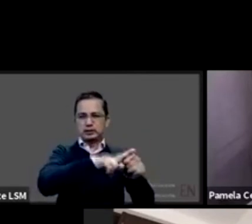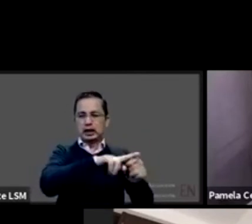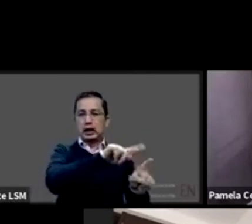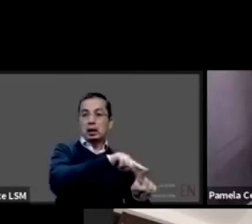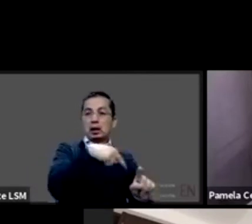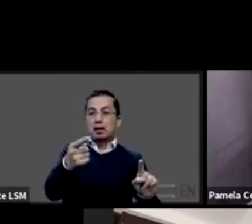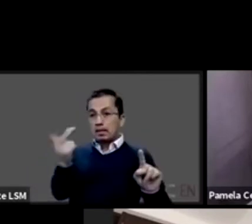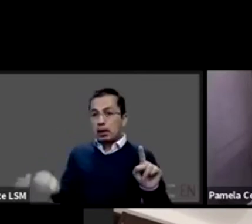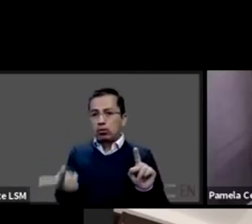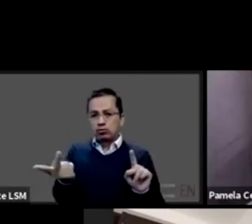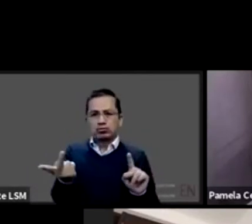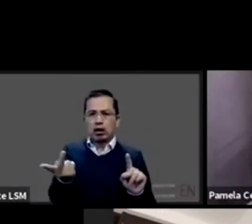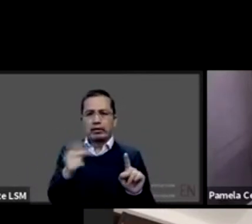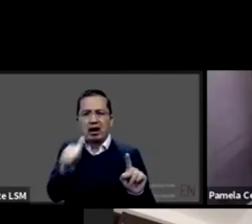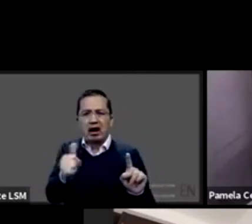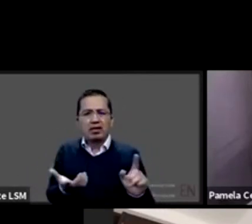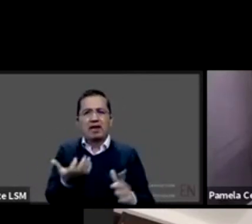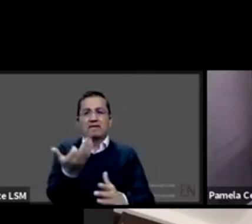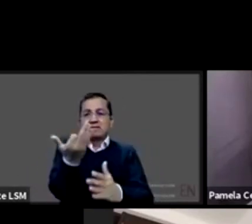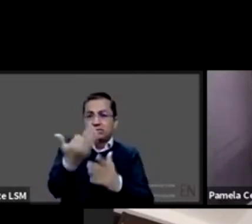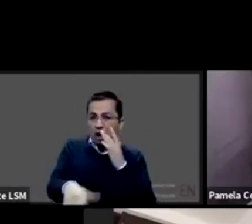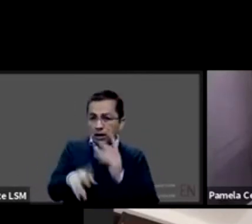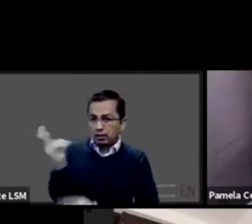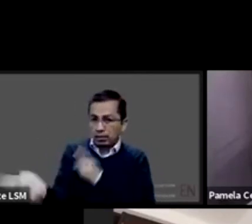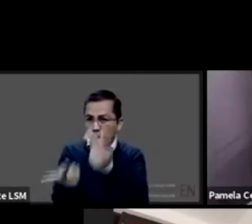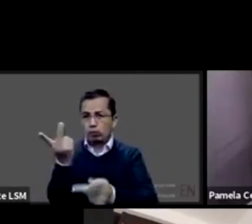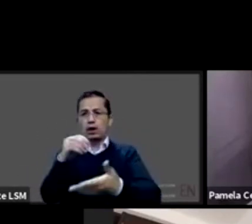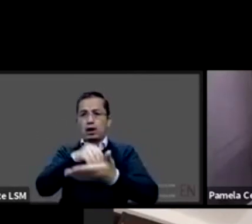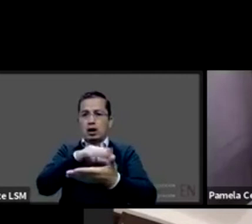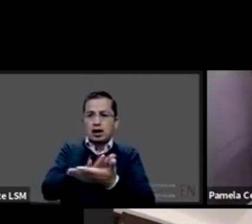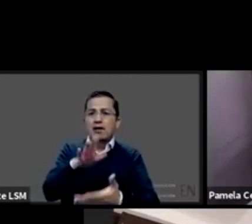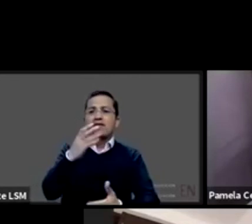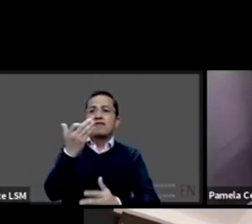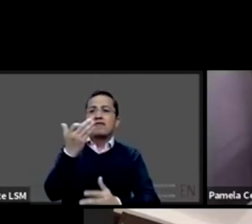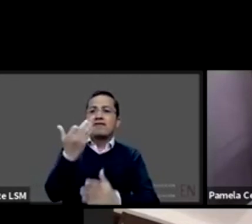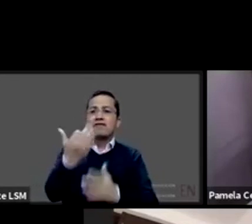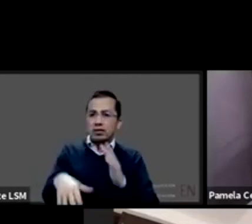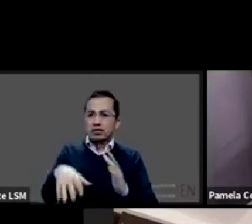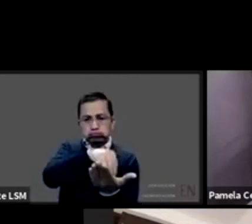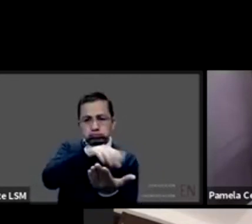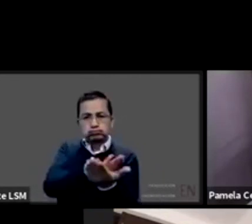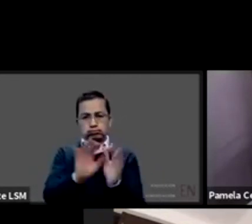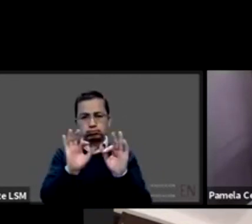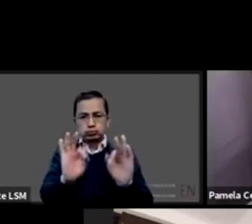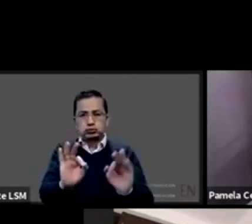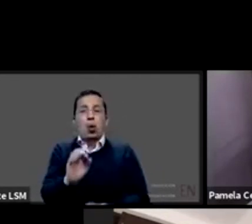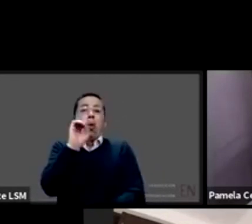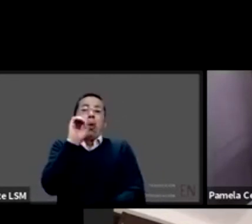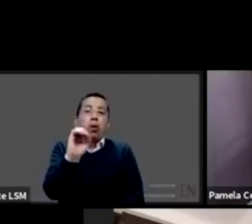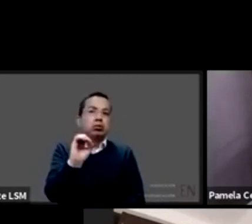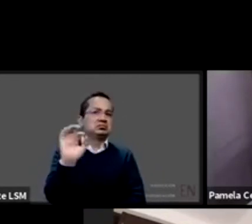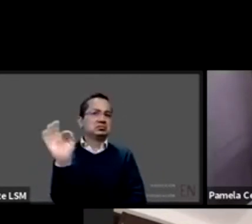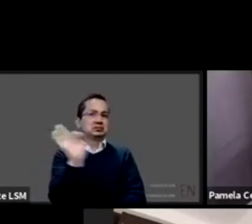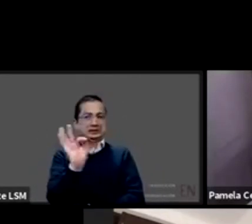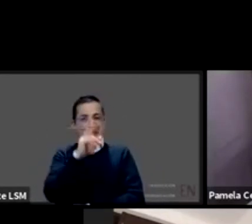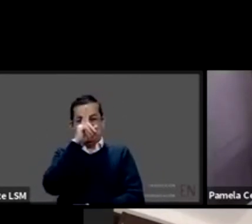tomarlo en cuenta, se le olvidó registrarlo, o peor aún, no le interesó registrarlo, no le